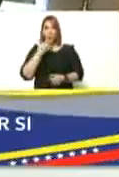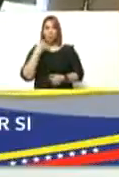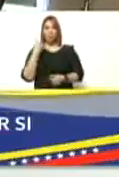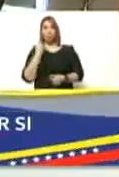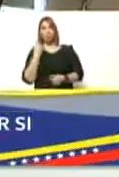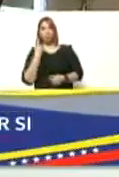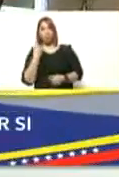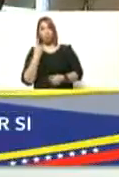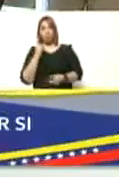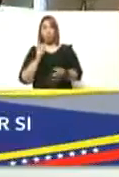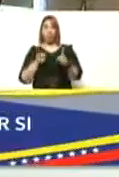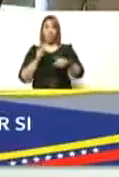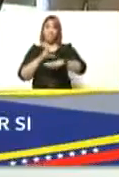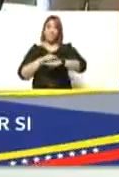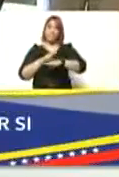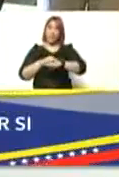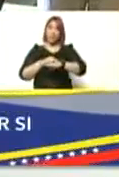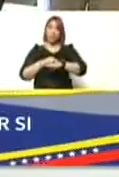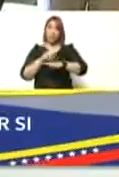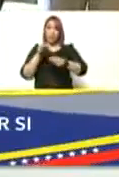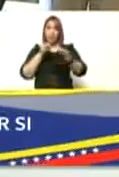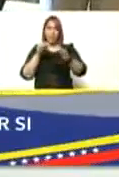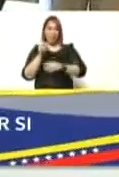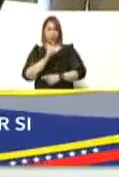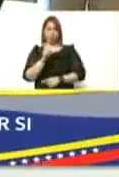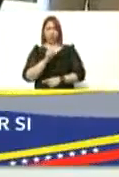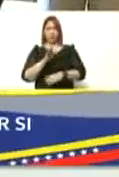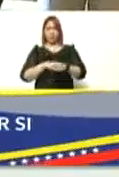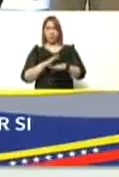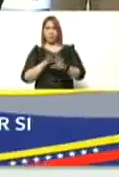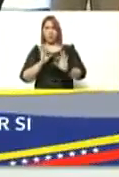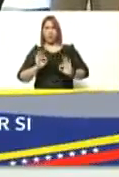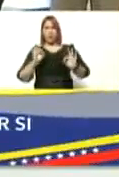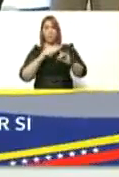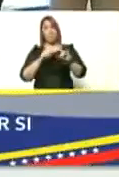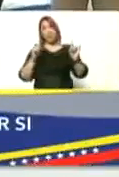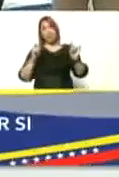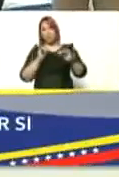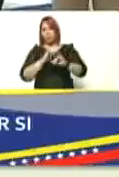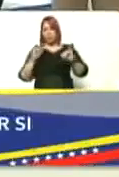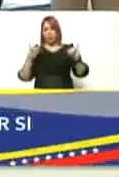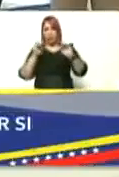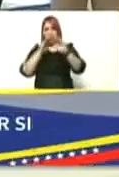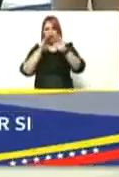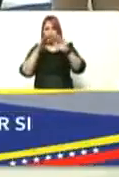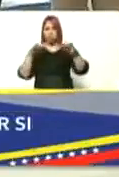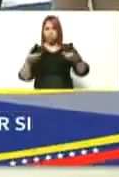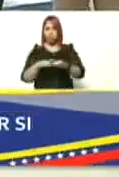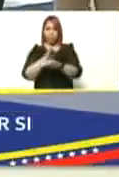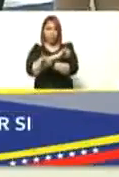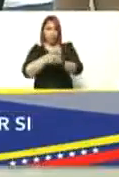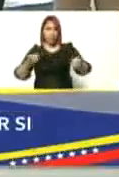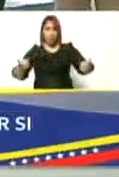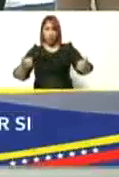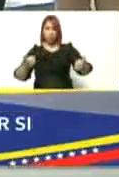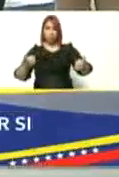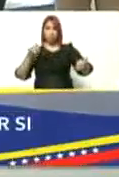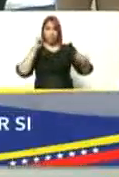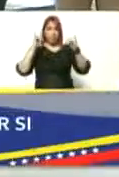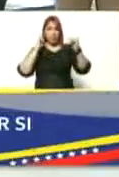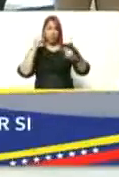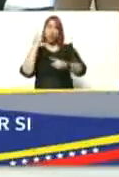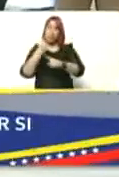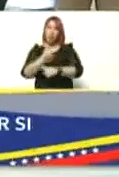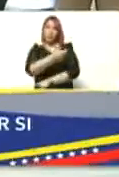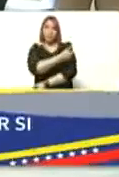hay hubo médicos que explicaron que eso no era así pero bueno ya pasó diciembre pasaron las celebraciones póngase la